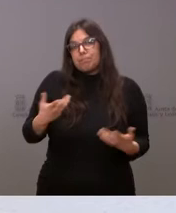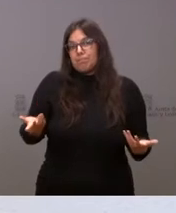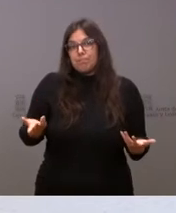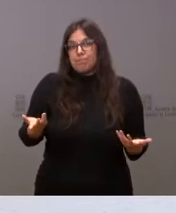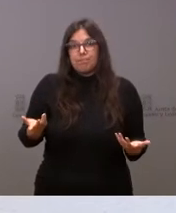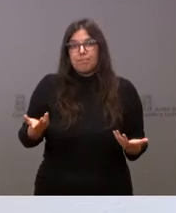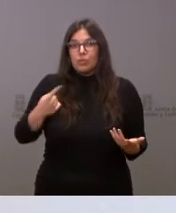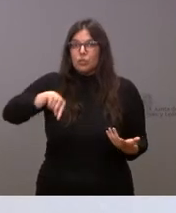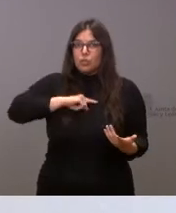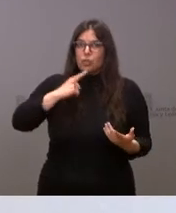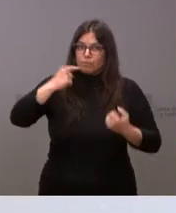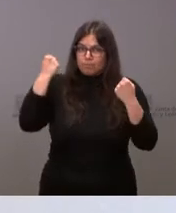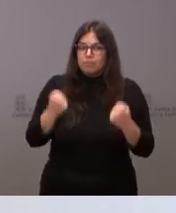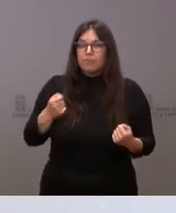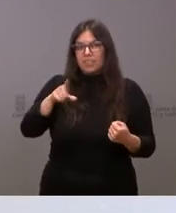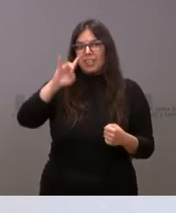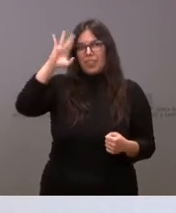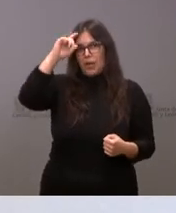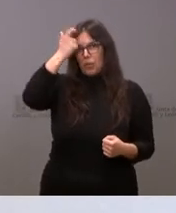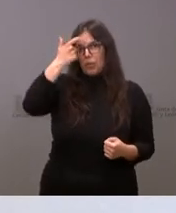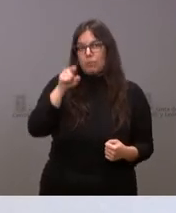insistir en esa idea. Se ha hecho